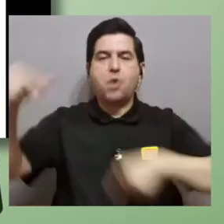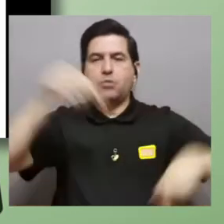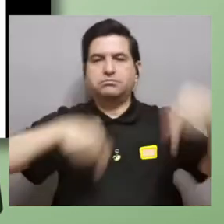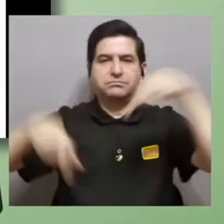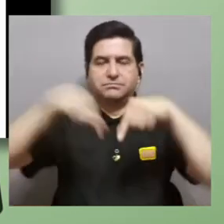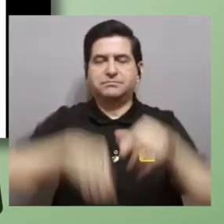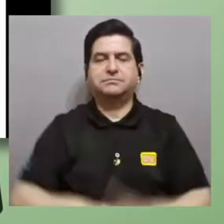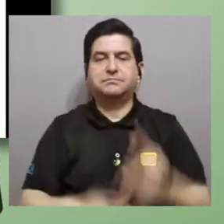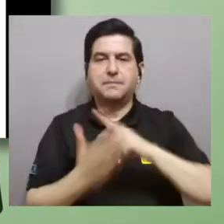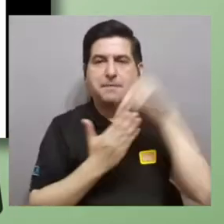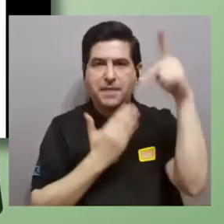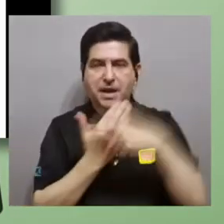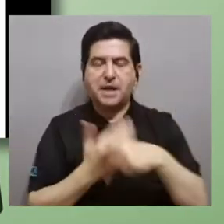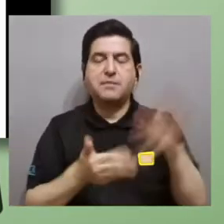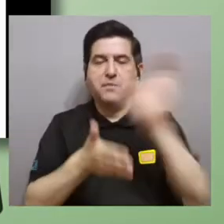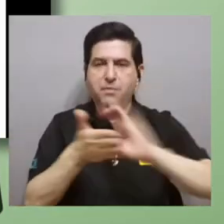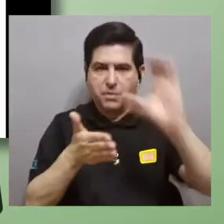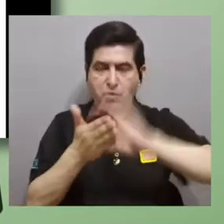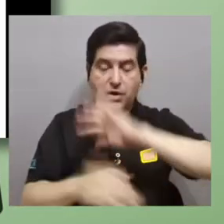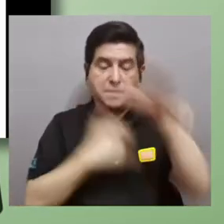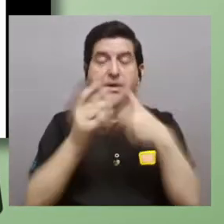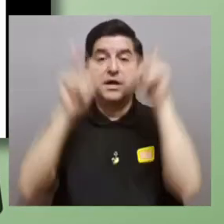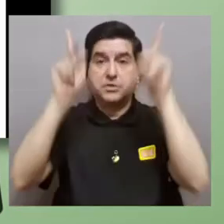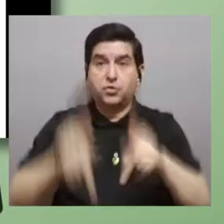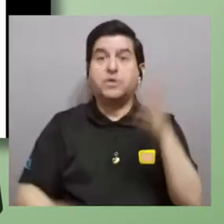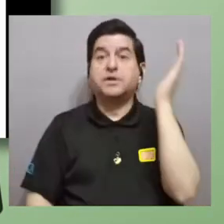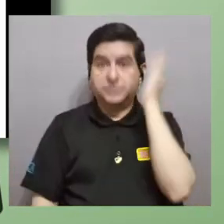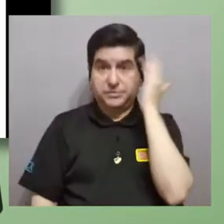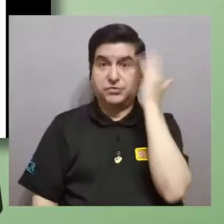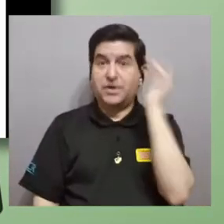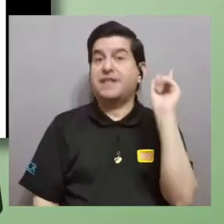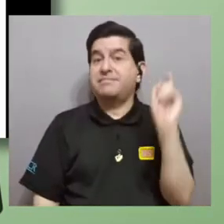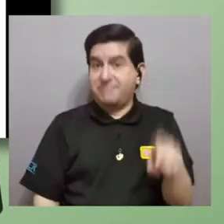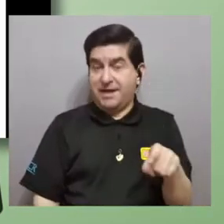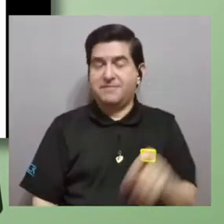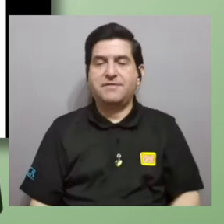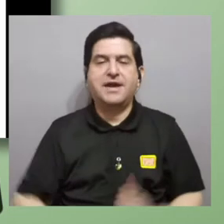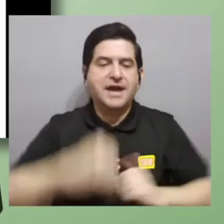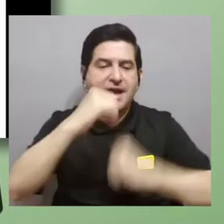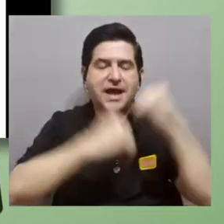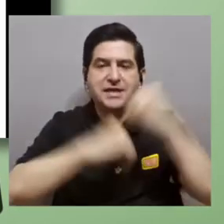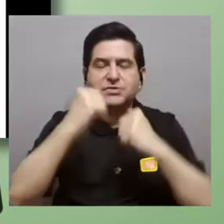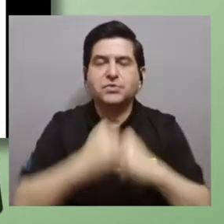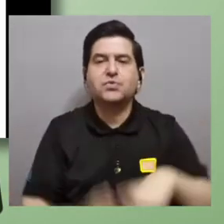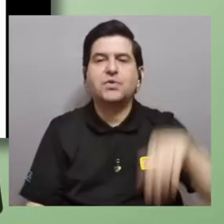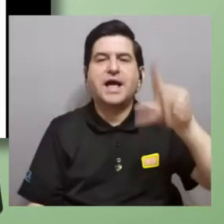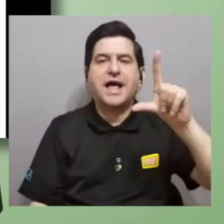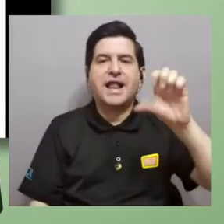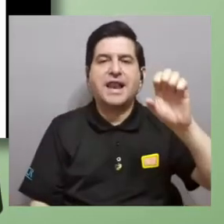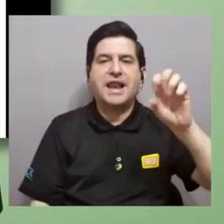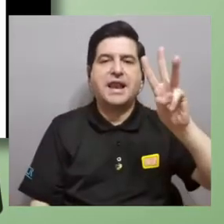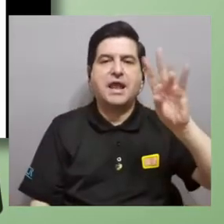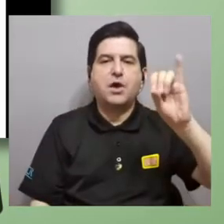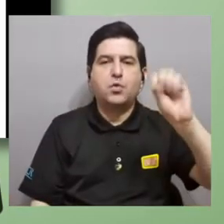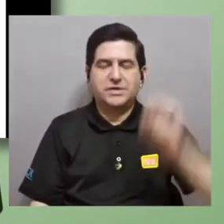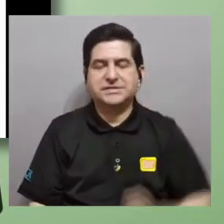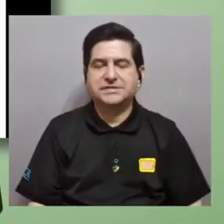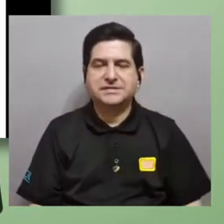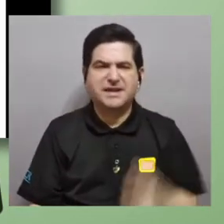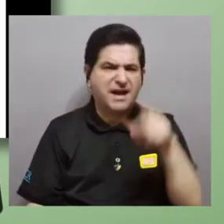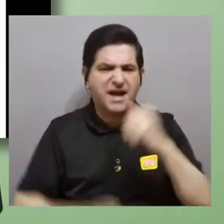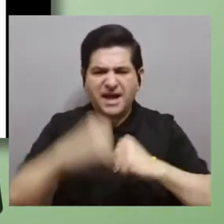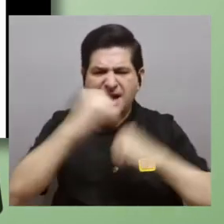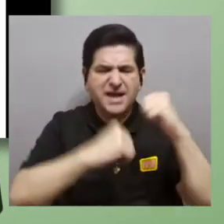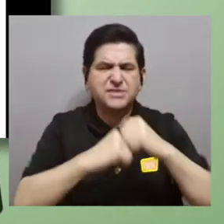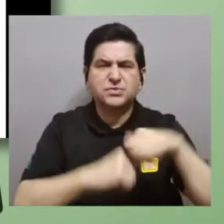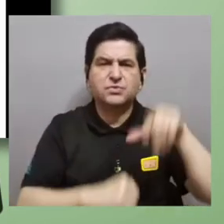química que está en el programa de secundaria todas las personas deberíamos conocerlo que son las estructuras de Lewis fundamentalmente lo que